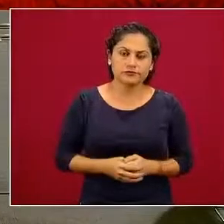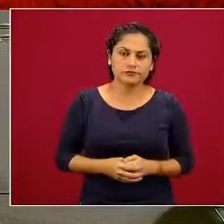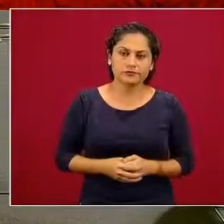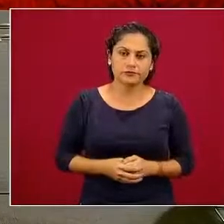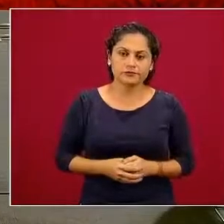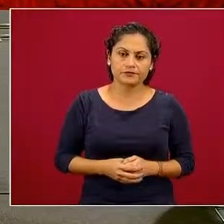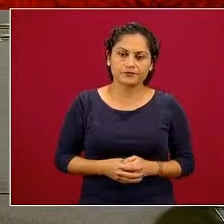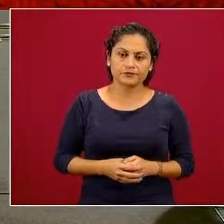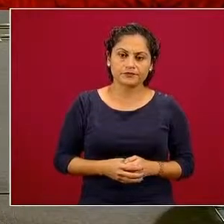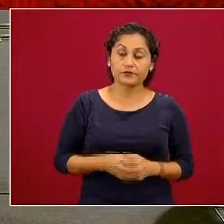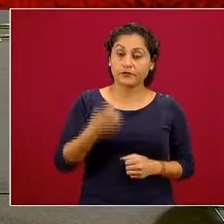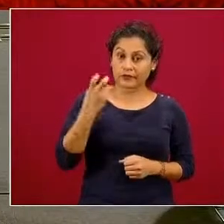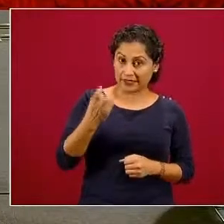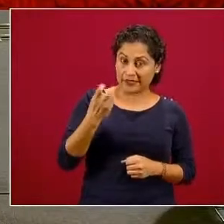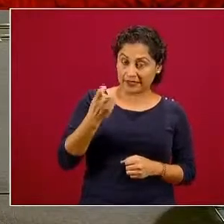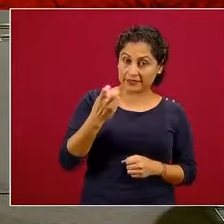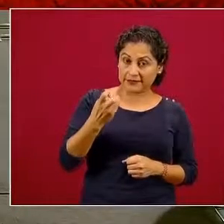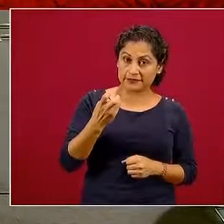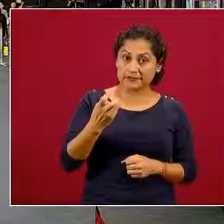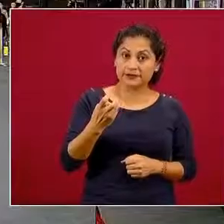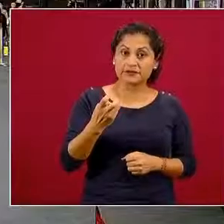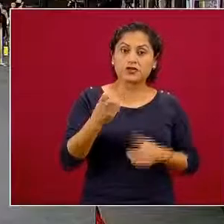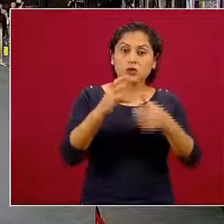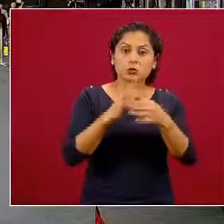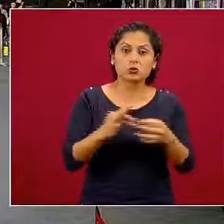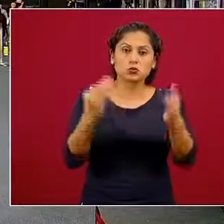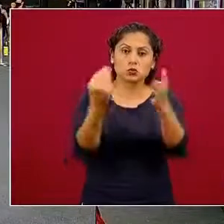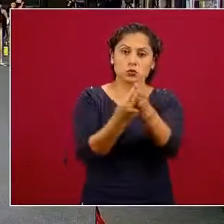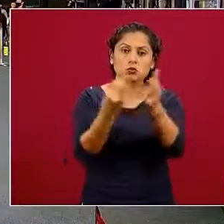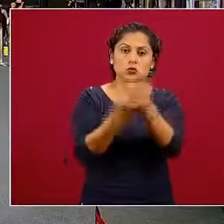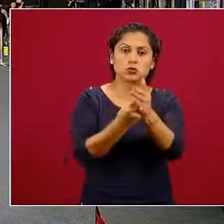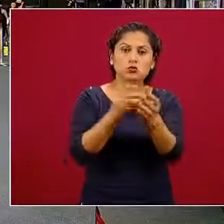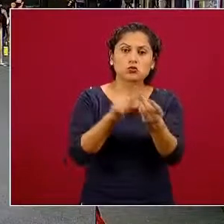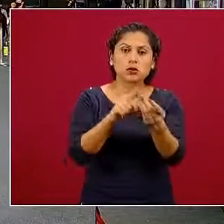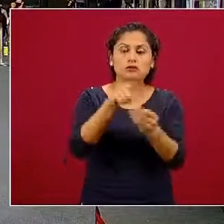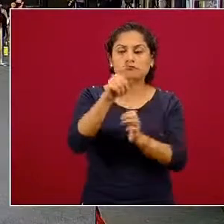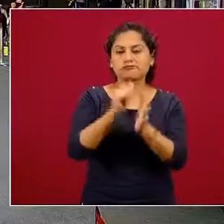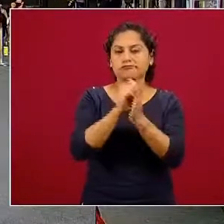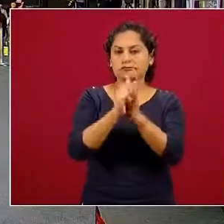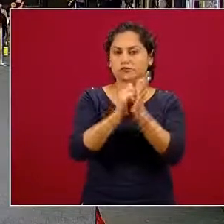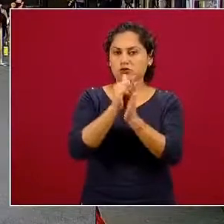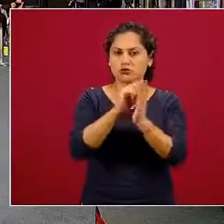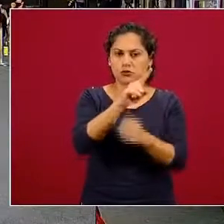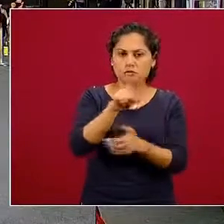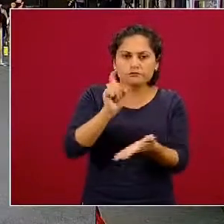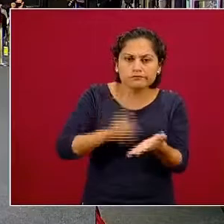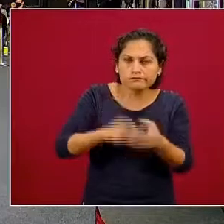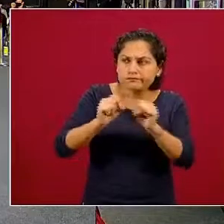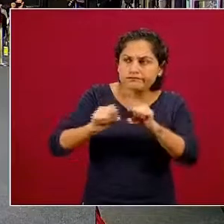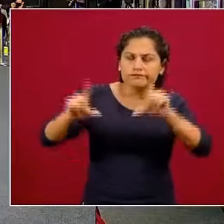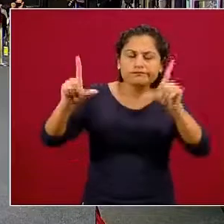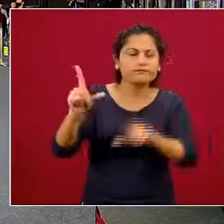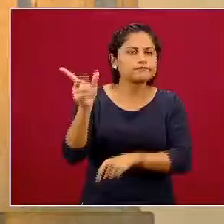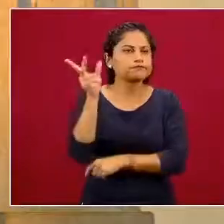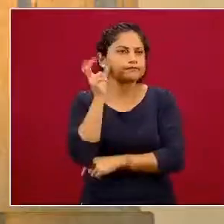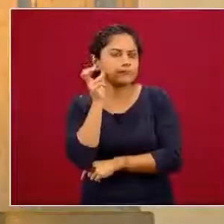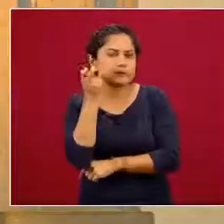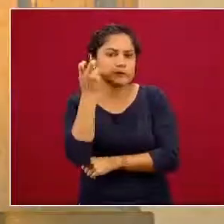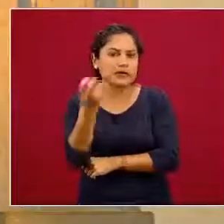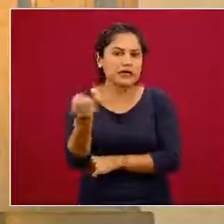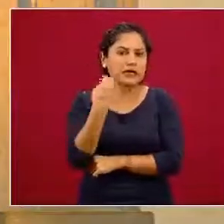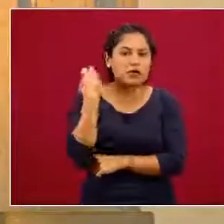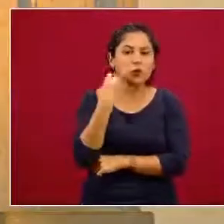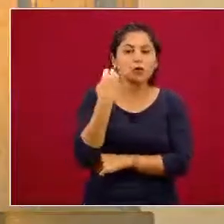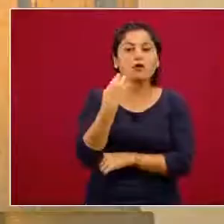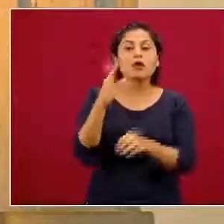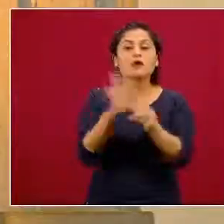Estas pláticas están disponibles en YouTube, ustedes las pueden encontrar ahí para conocer más, para saber más de este tema